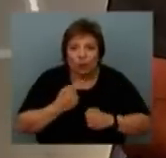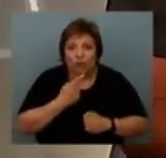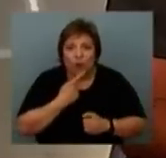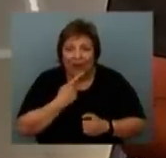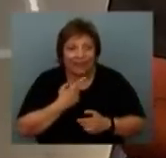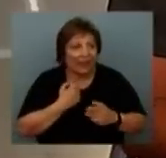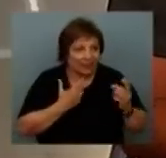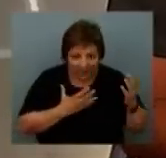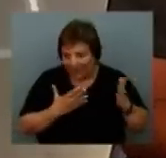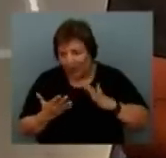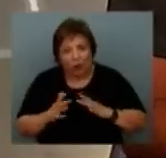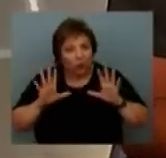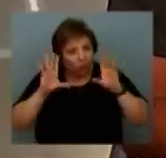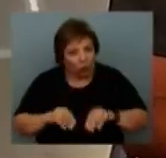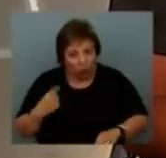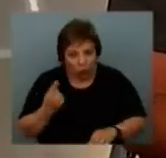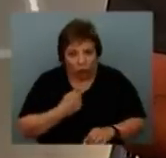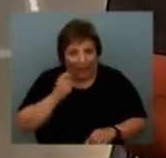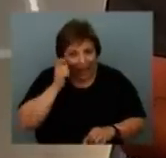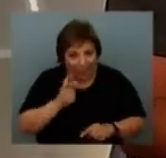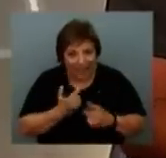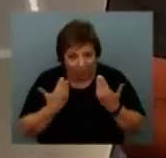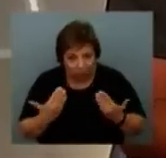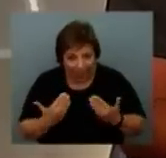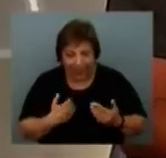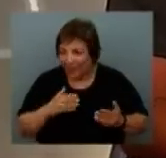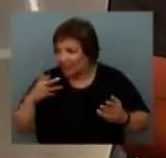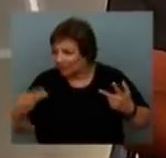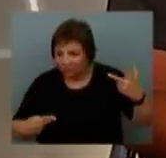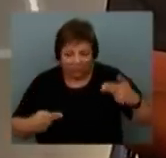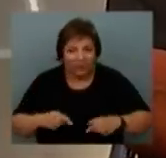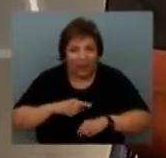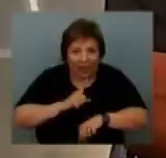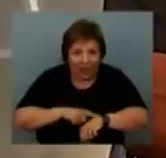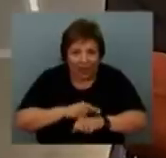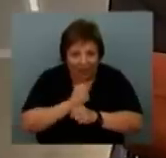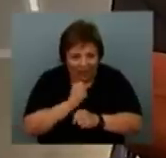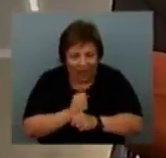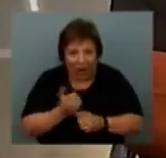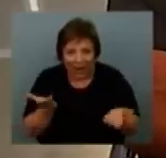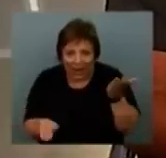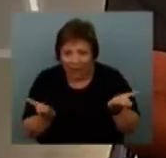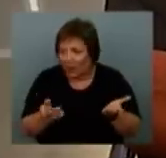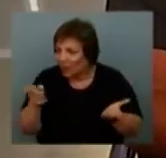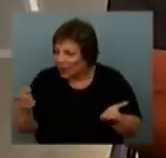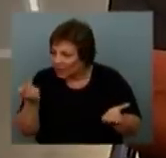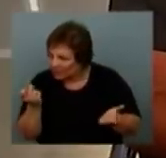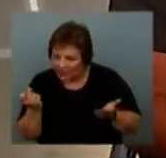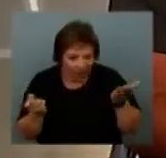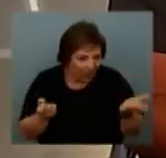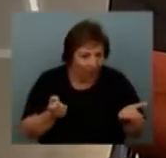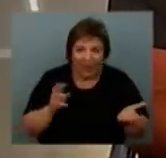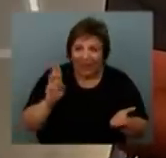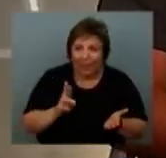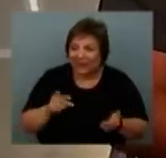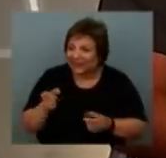veces no todos están preparados para poder absorberlas y trabajar desde una manera donde se conjugue el equilibrio que es central. Porque quien representa